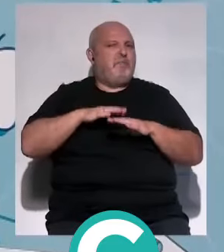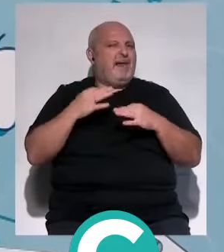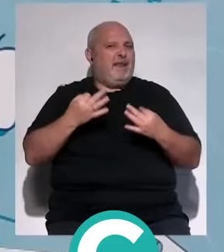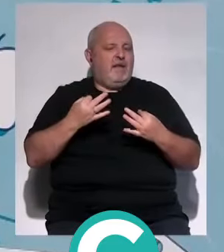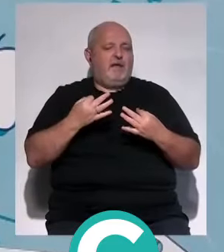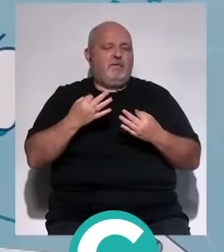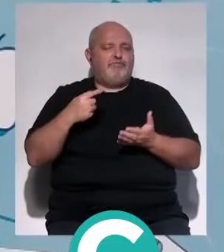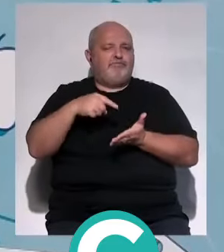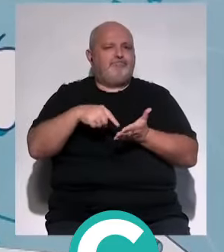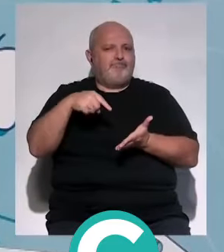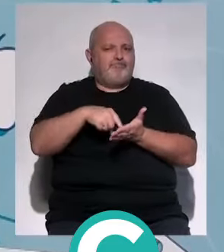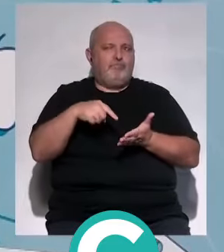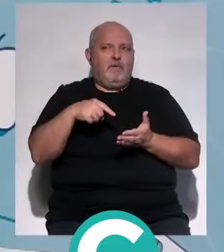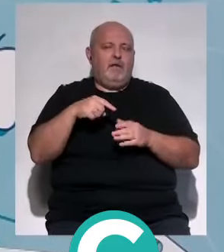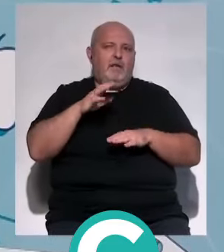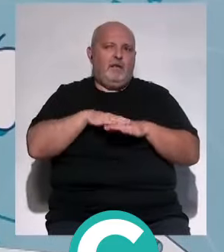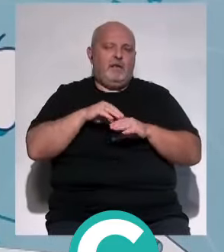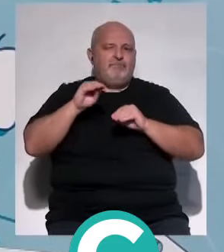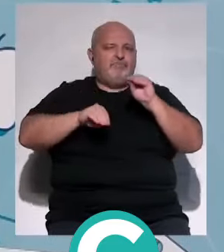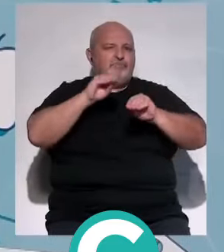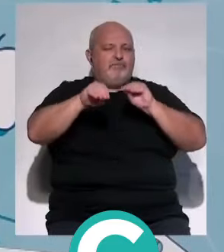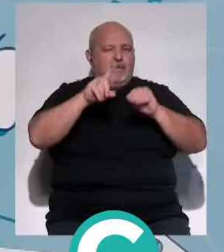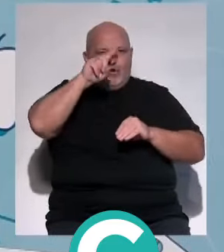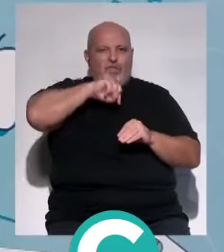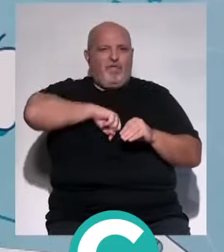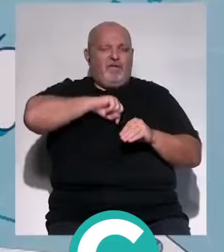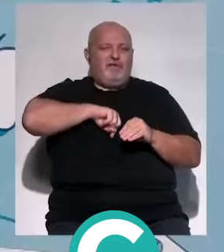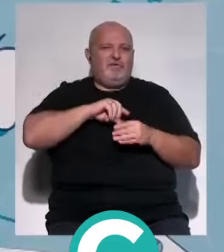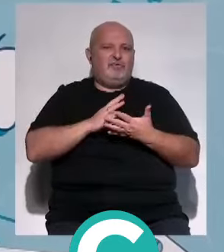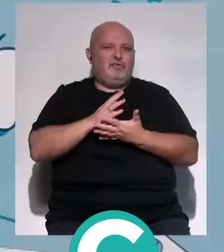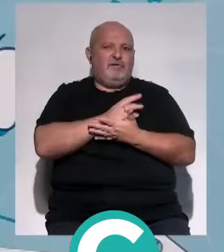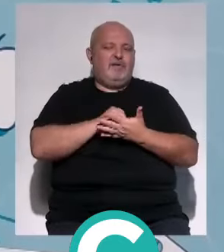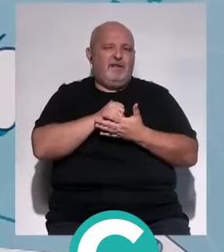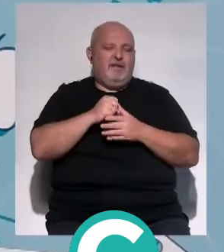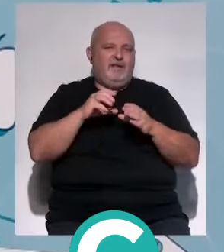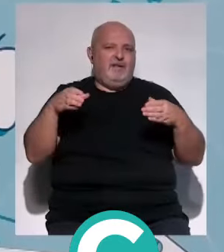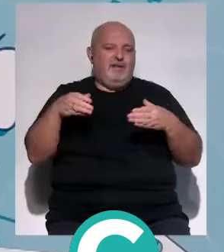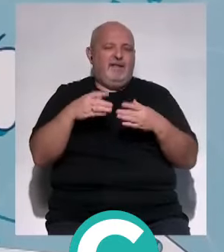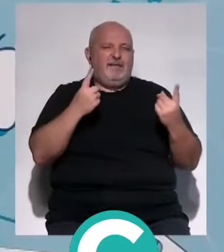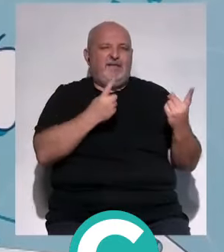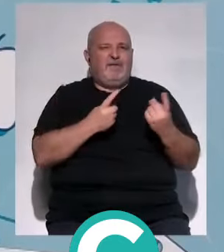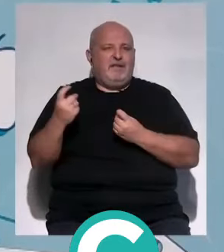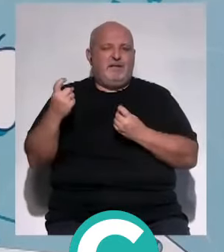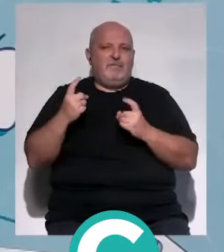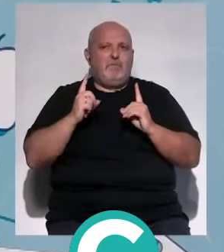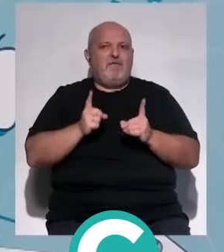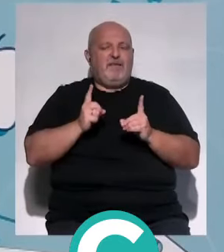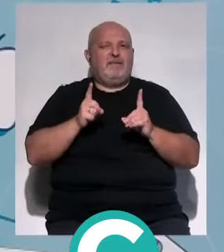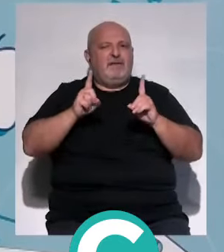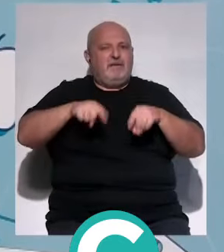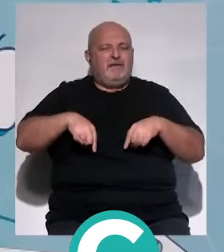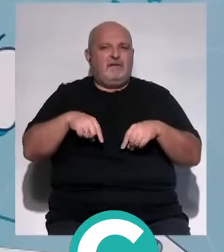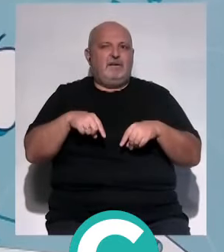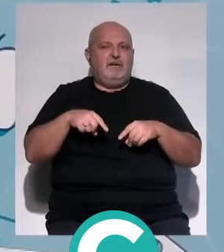reivindicar y para llamar a la concienciación de toda la población en la necesidad de prevenir y